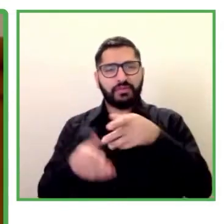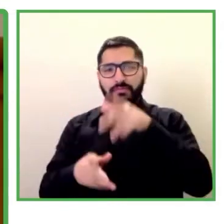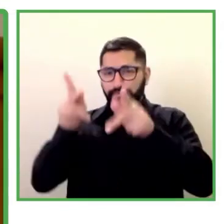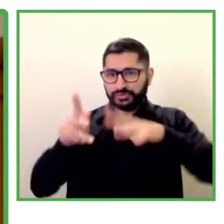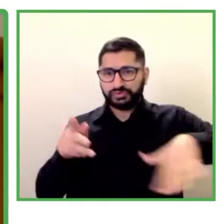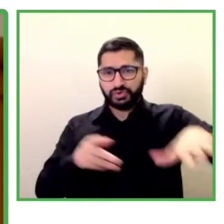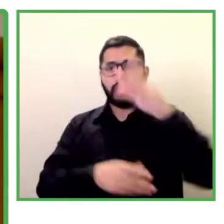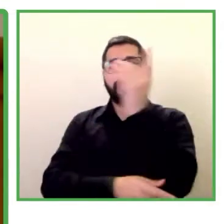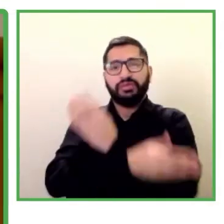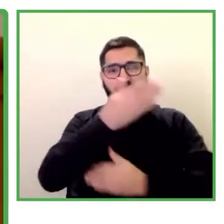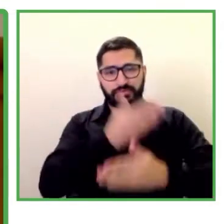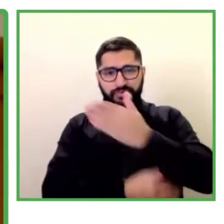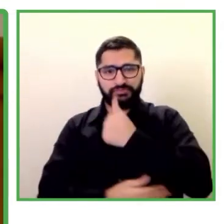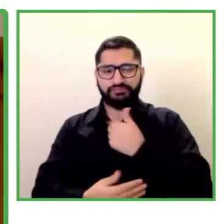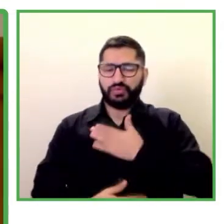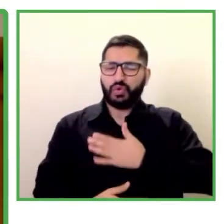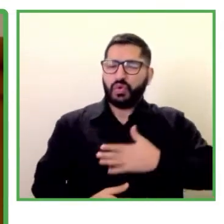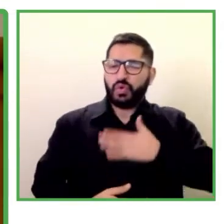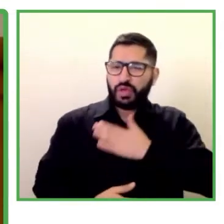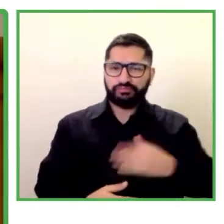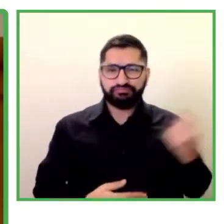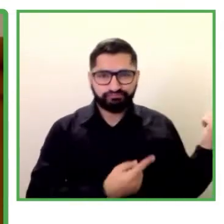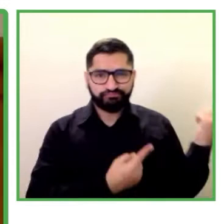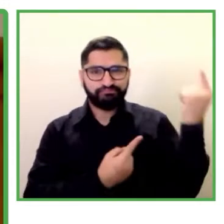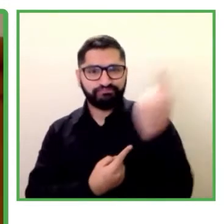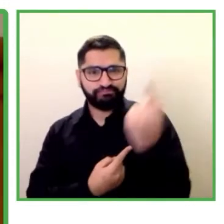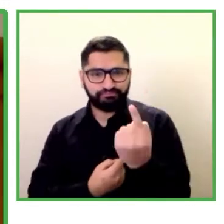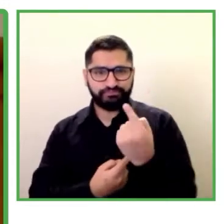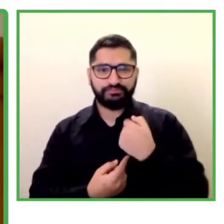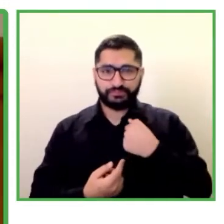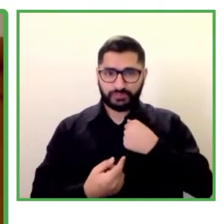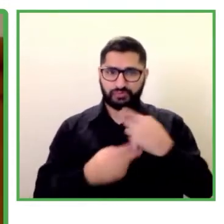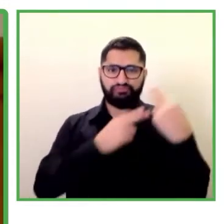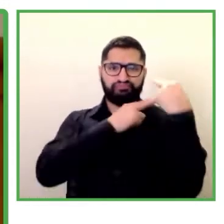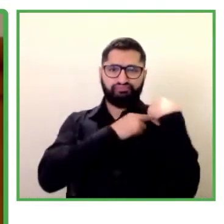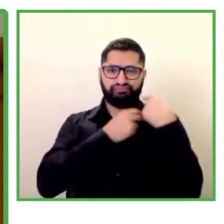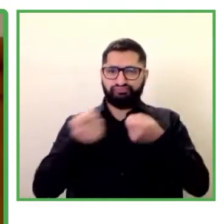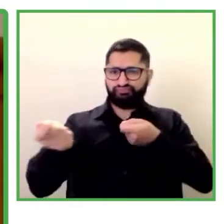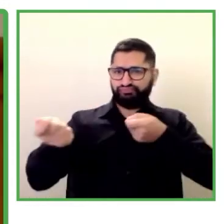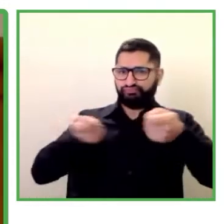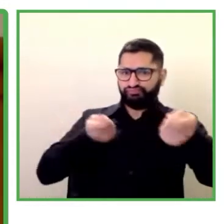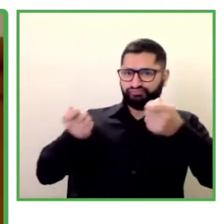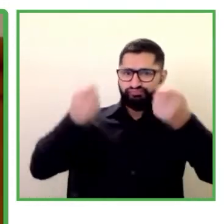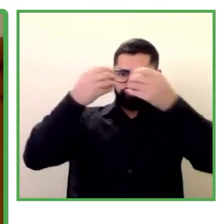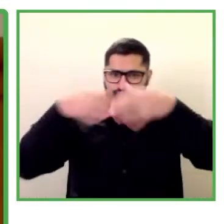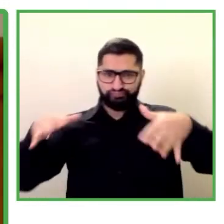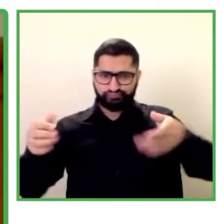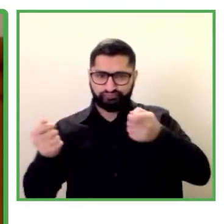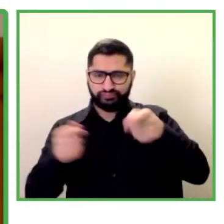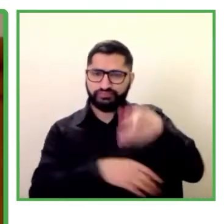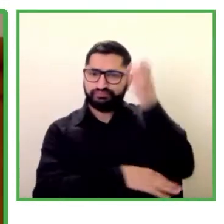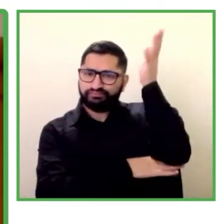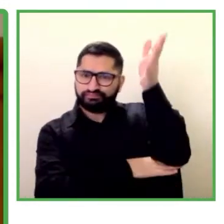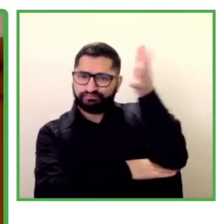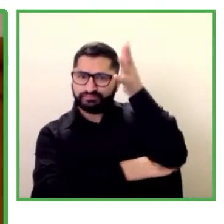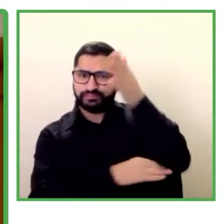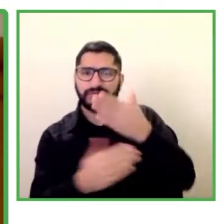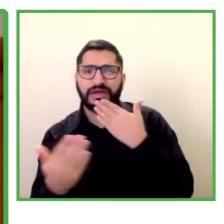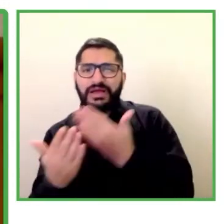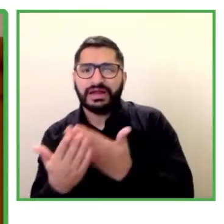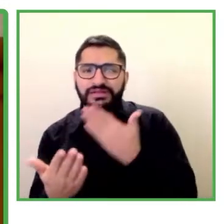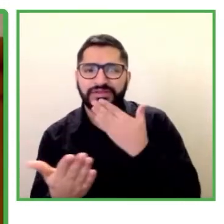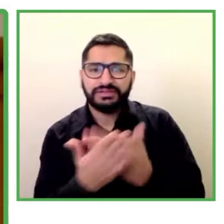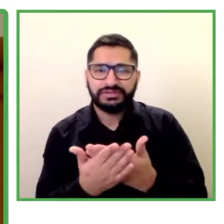acompañarles en calidad de moderadora de esta sesión y agradezco al Zero Project y a la Fundación Descúbreme por darme esta oportunidad.